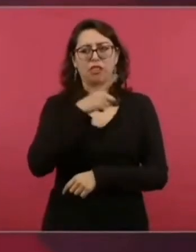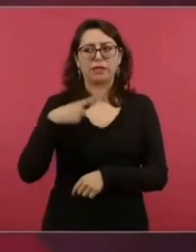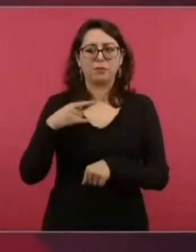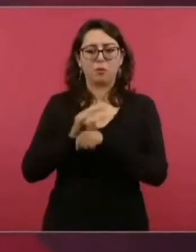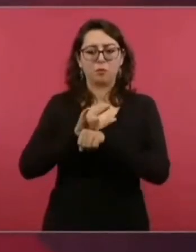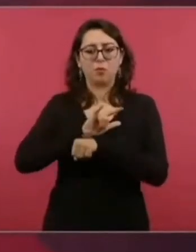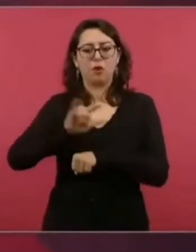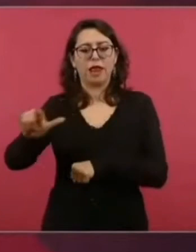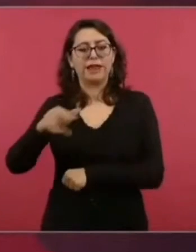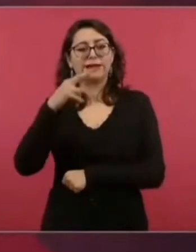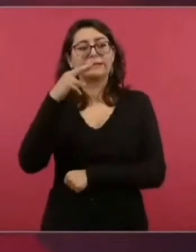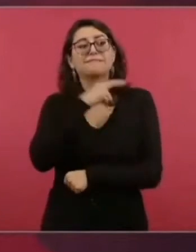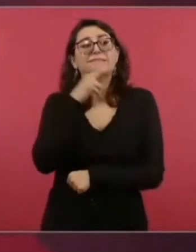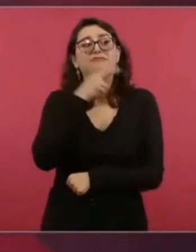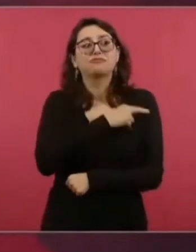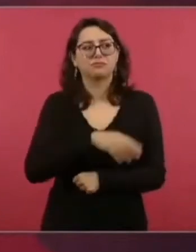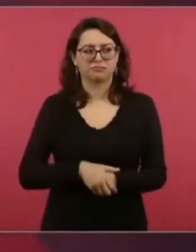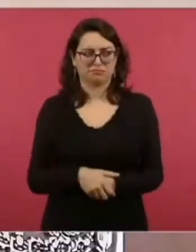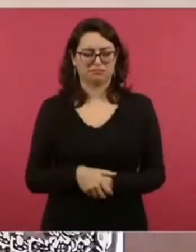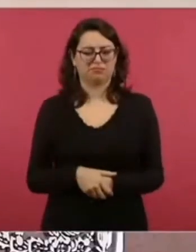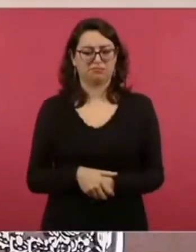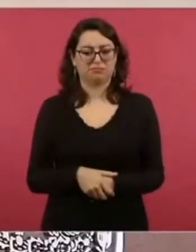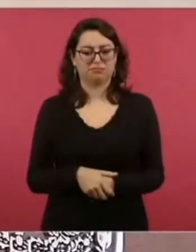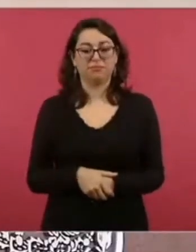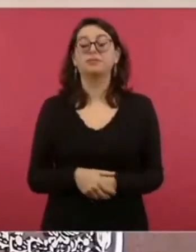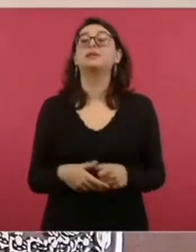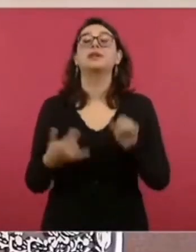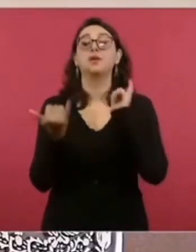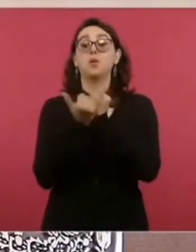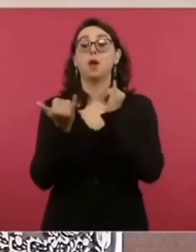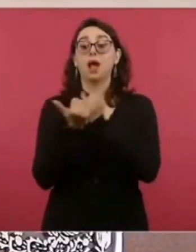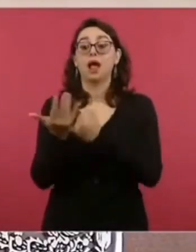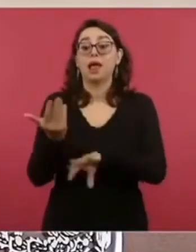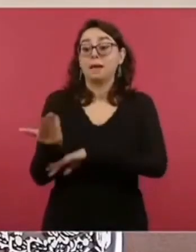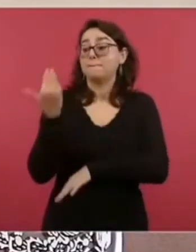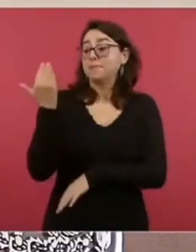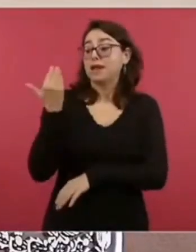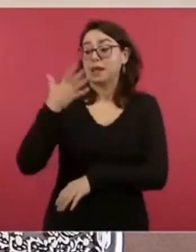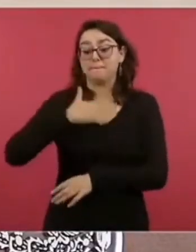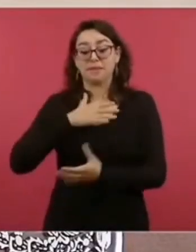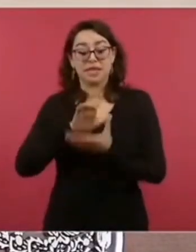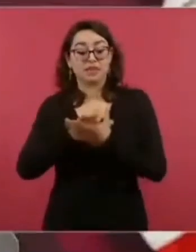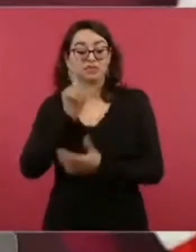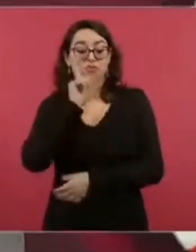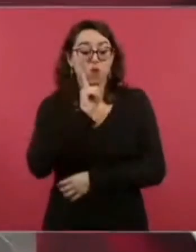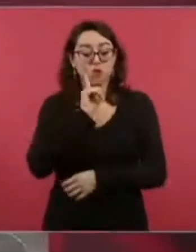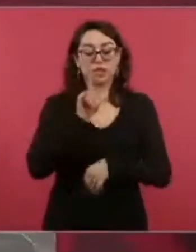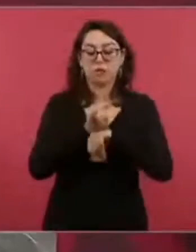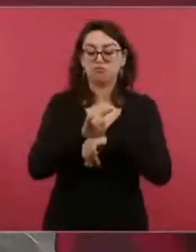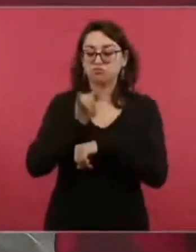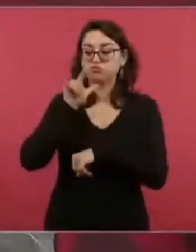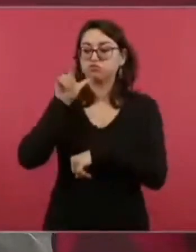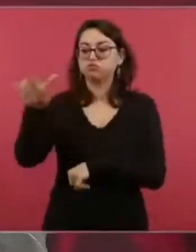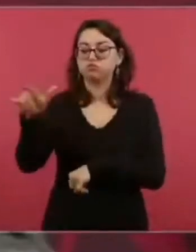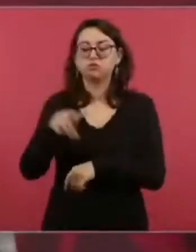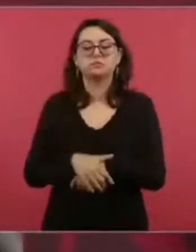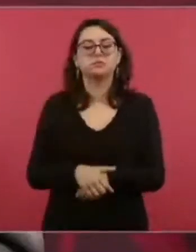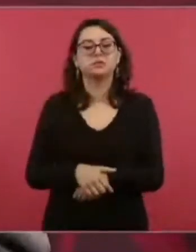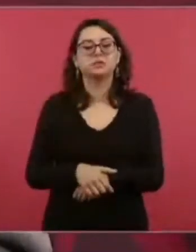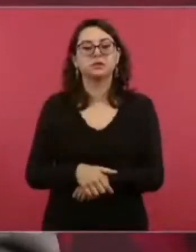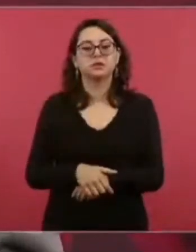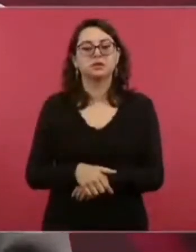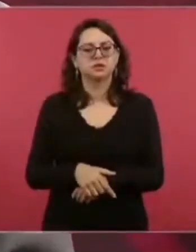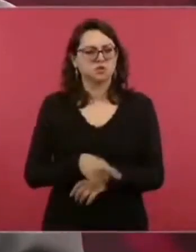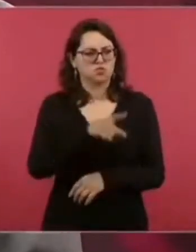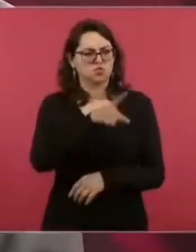Hace poco también a Beatriz, que en un avión, le dijo una señora así,